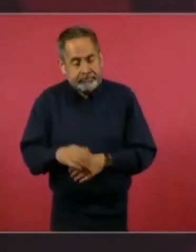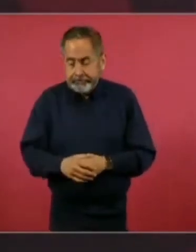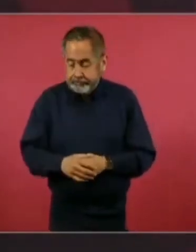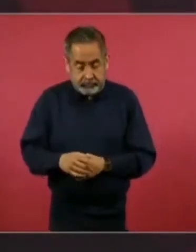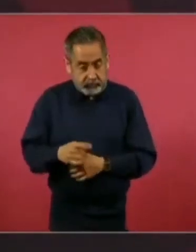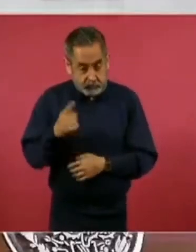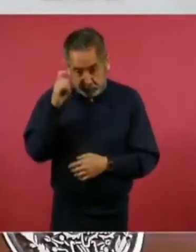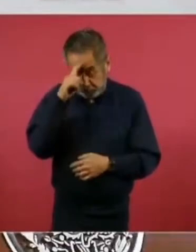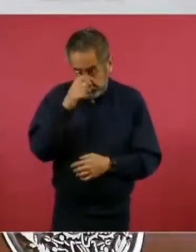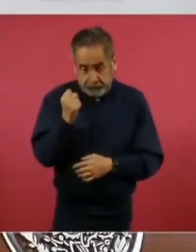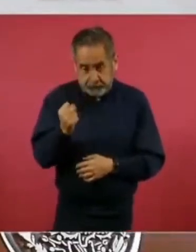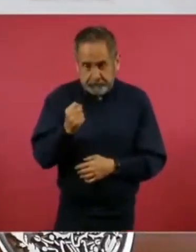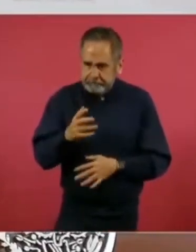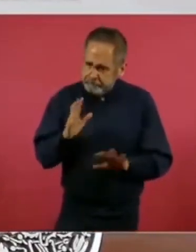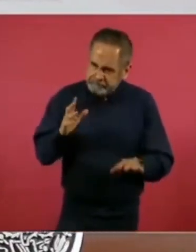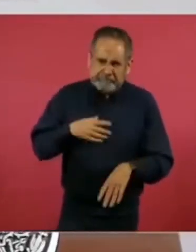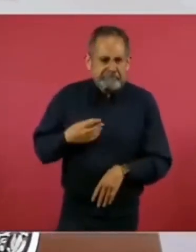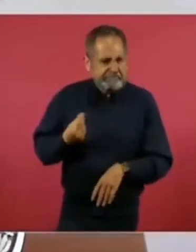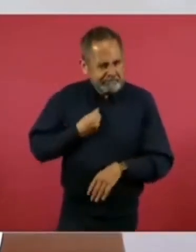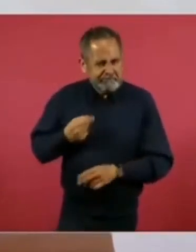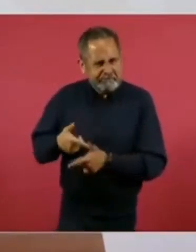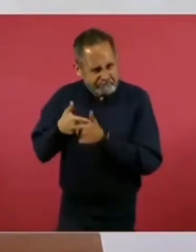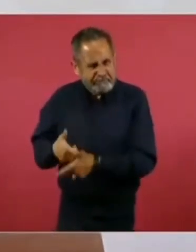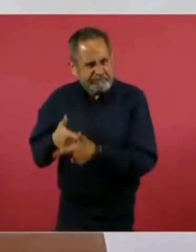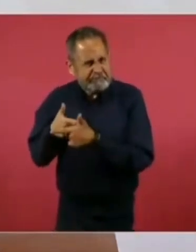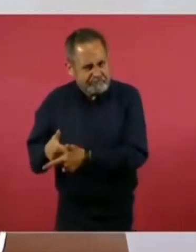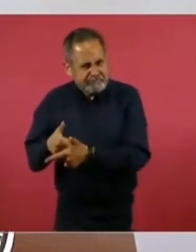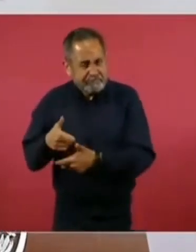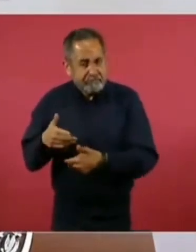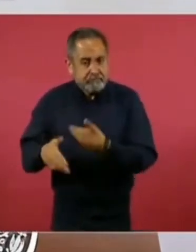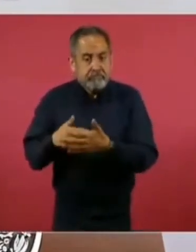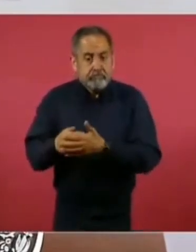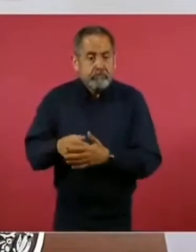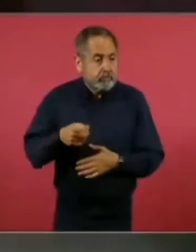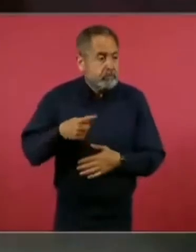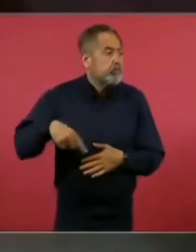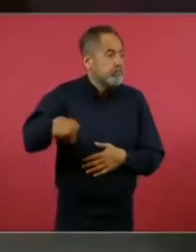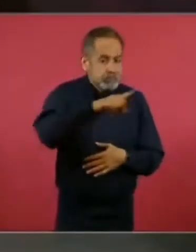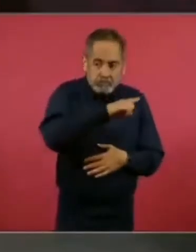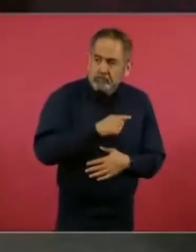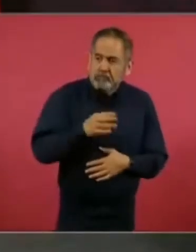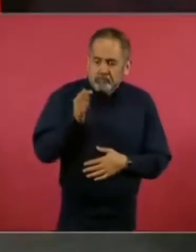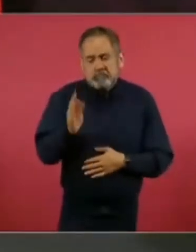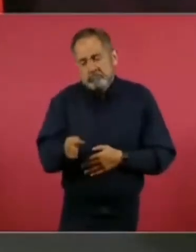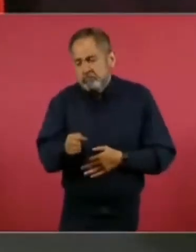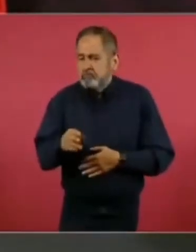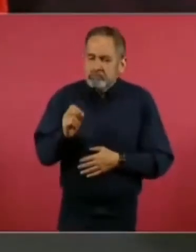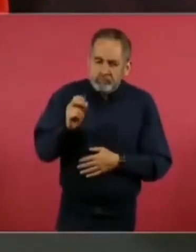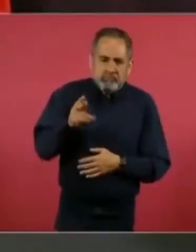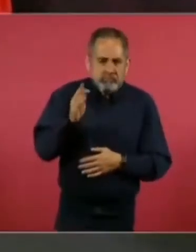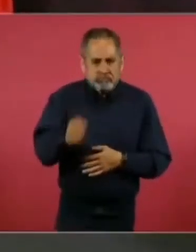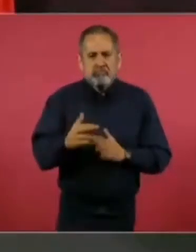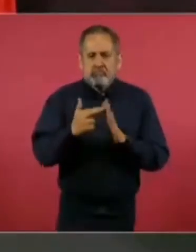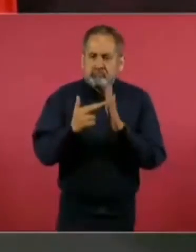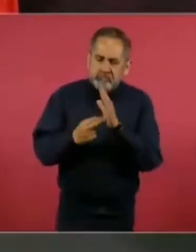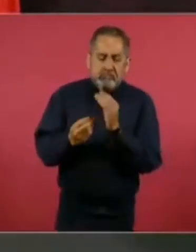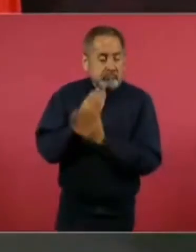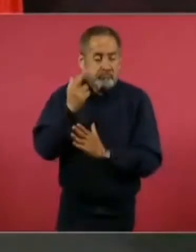Y sin embargo, se han aceptado las nuevas reglas,